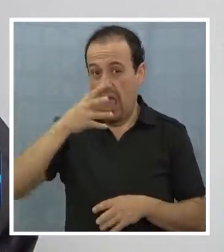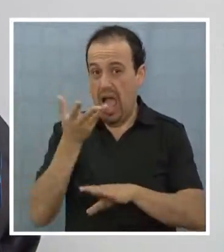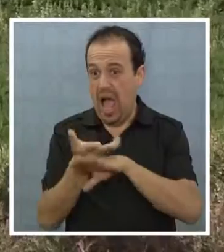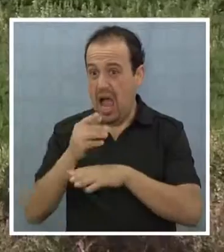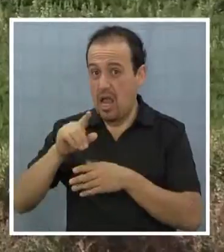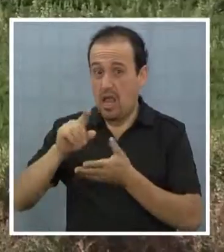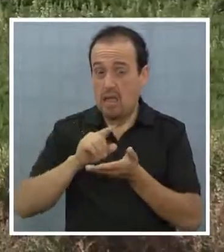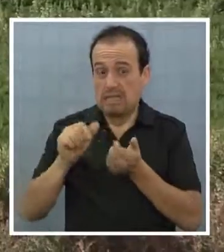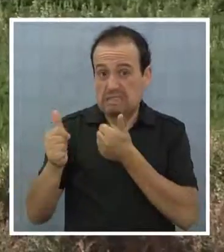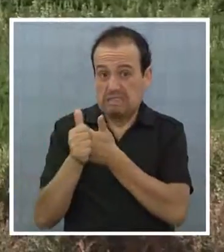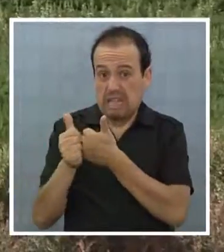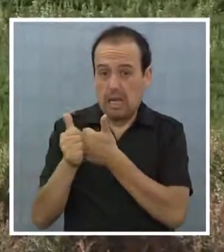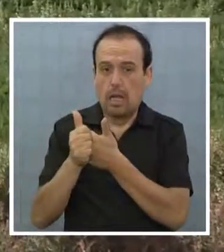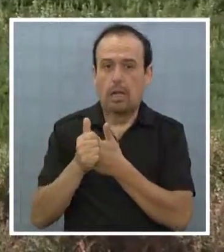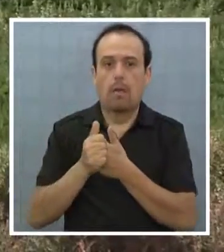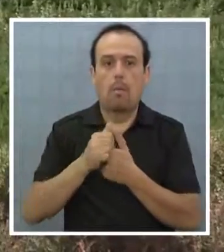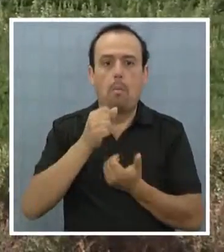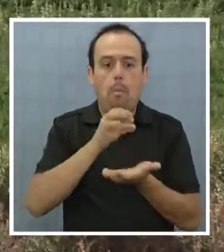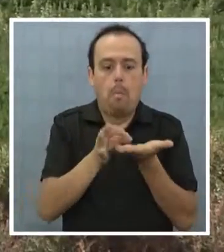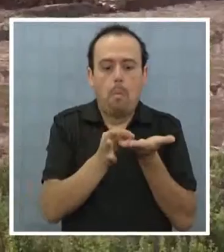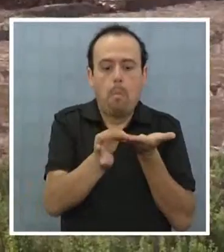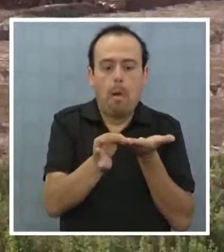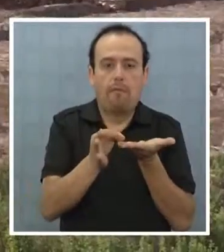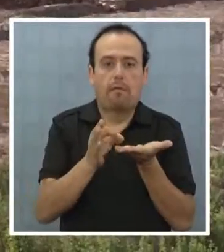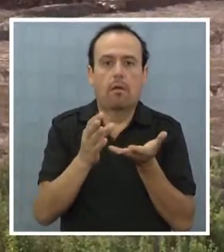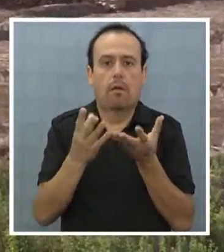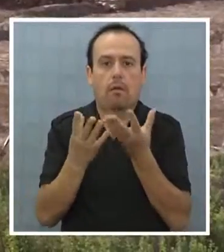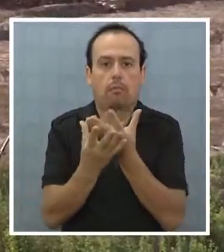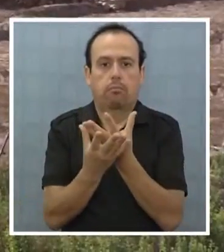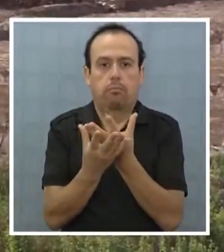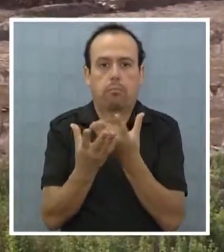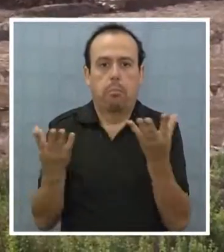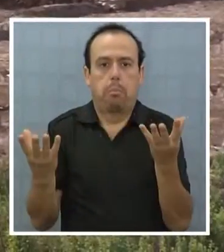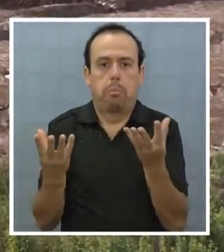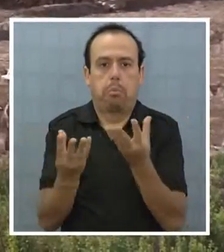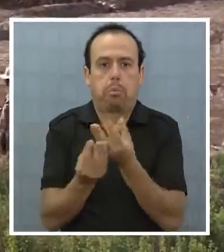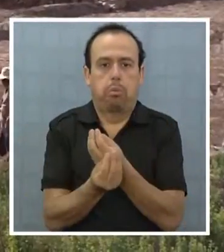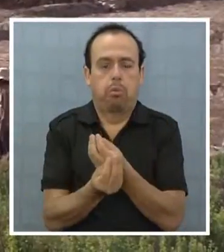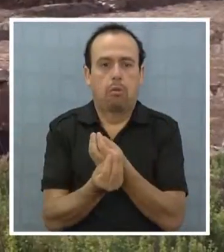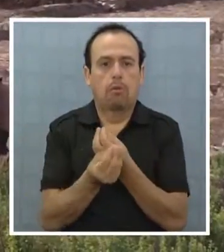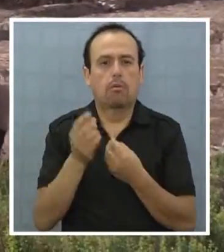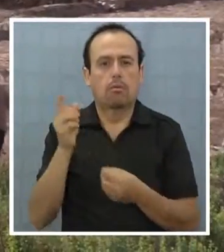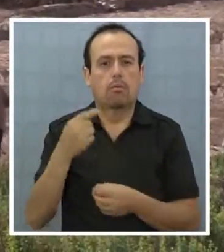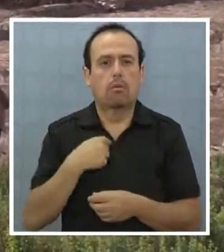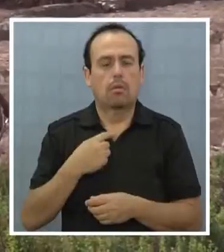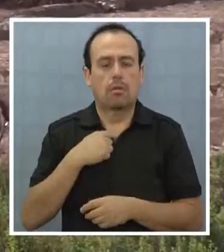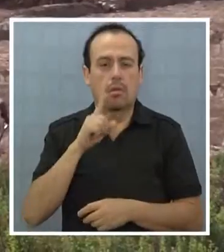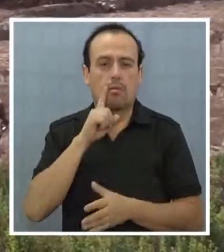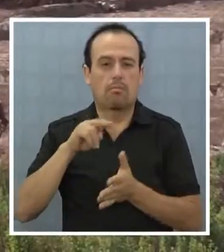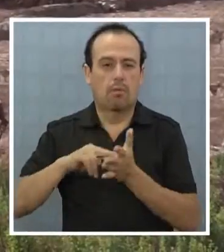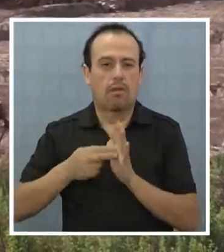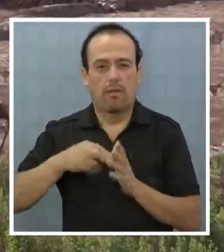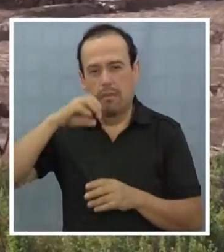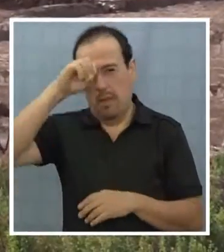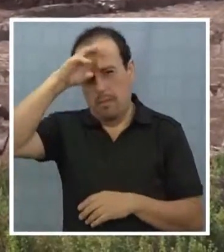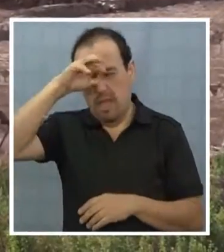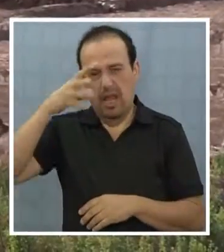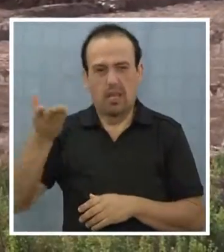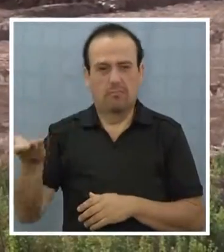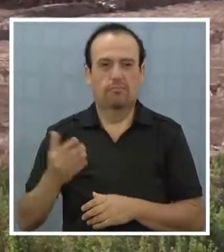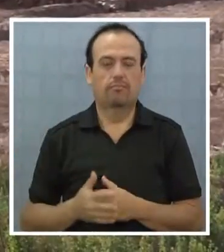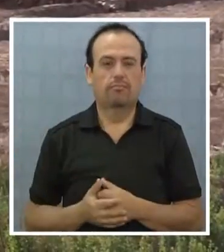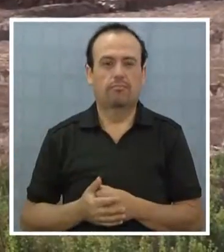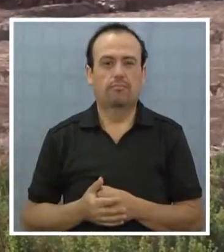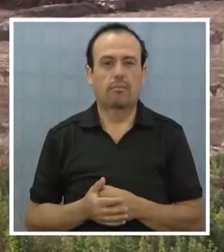originarios. Hoy tenemos un problema muy grande nosotros. Tenemos problemas con la mina de Paguanta, que probablemente también